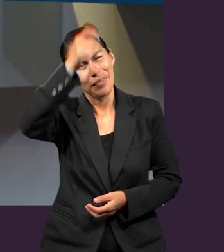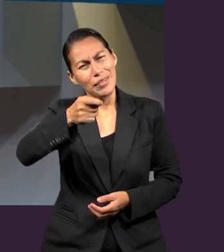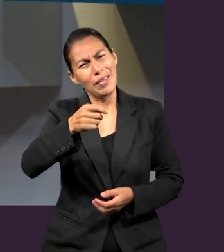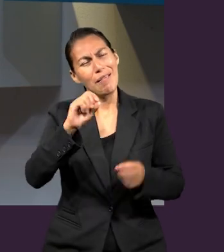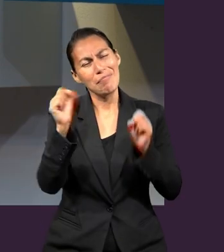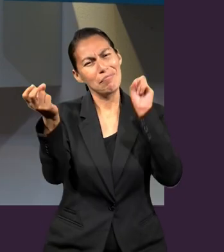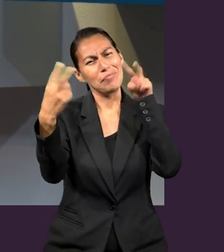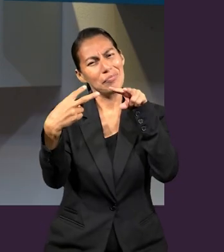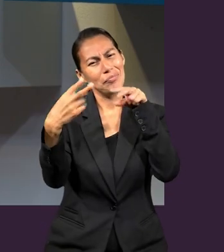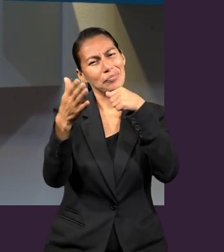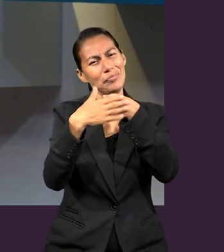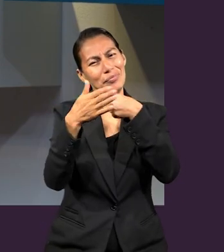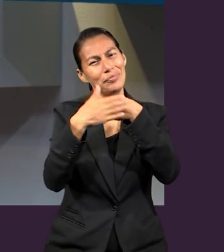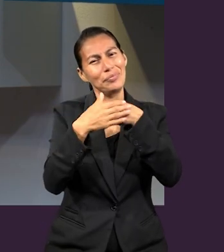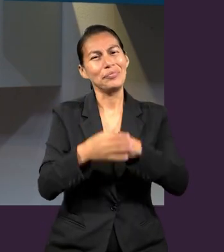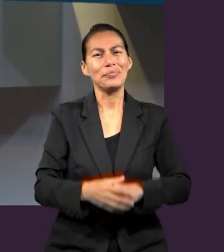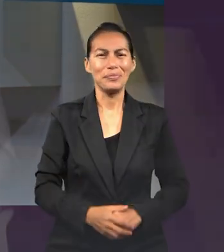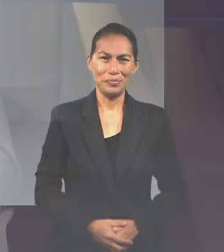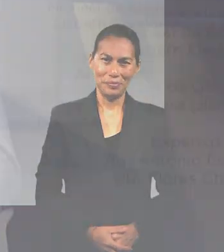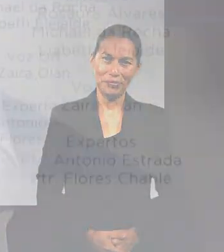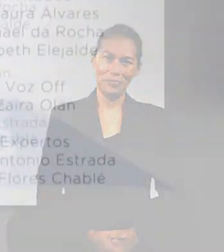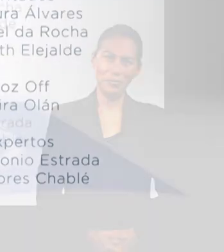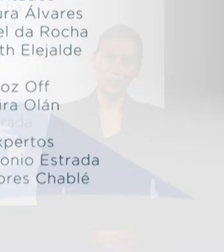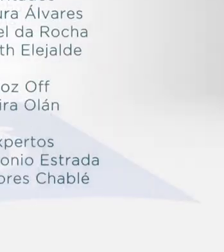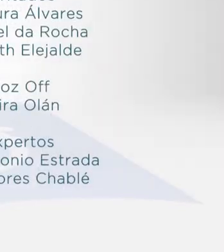Que Dios les bendiga y nos vemos la próxima vez.